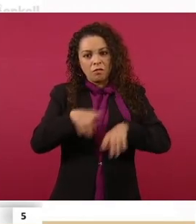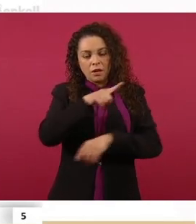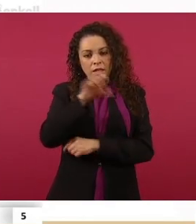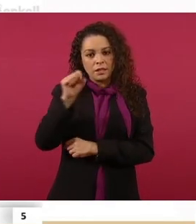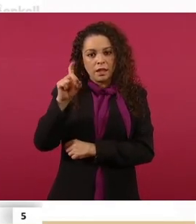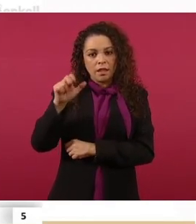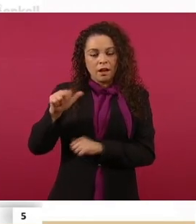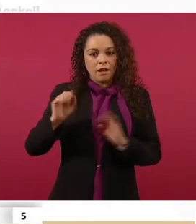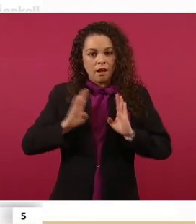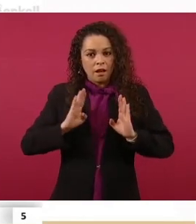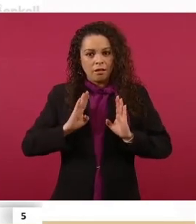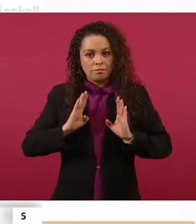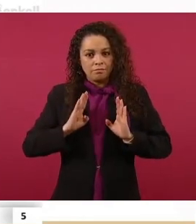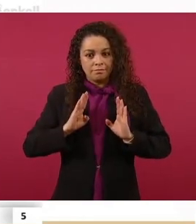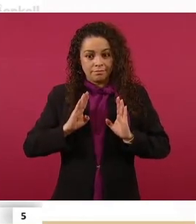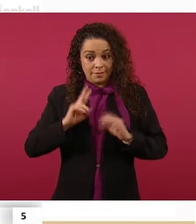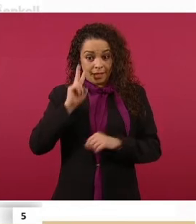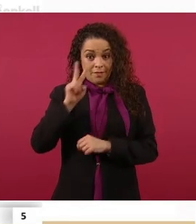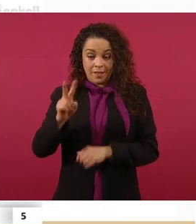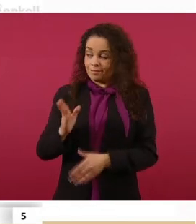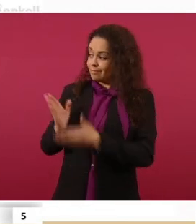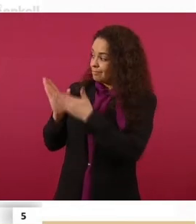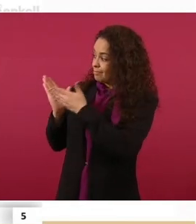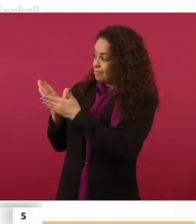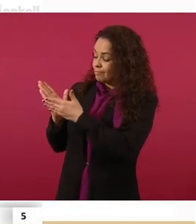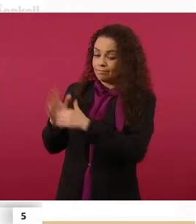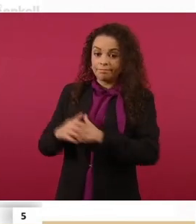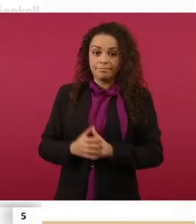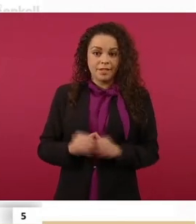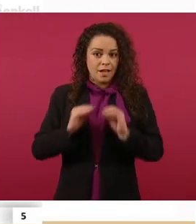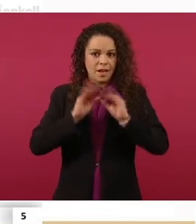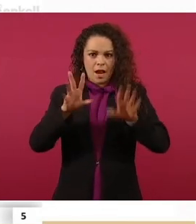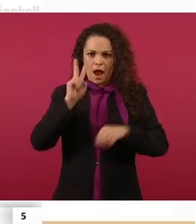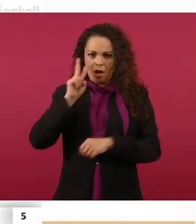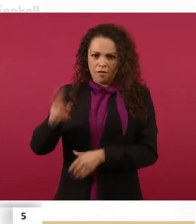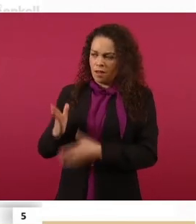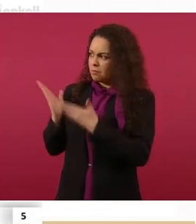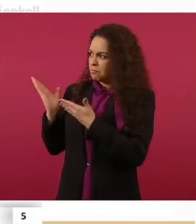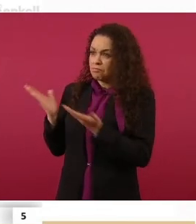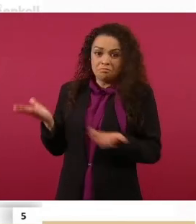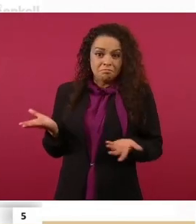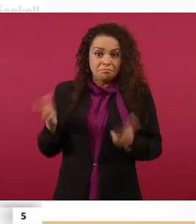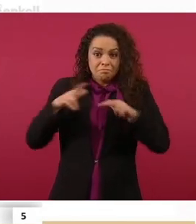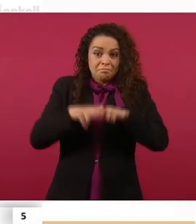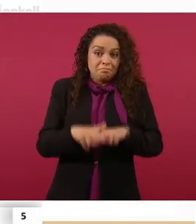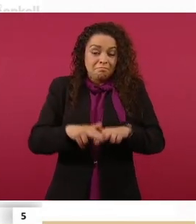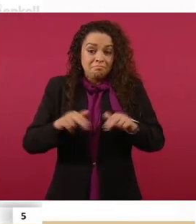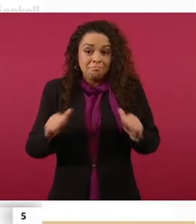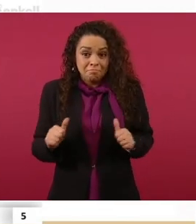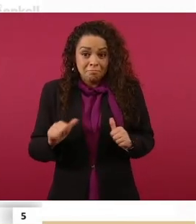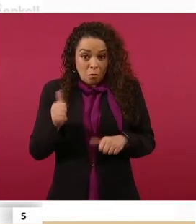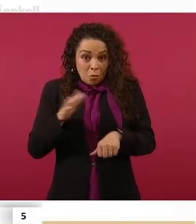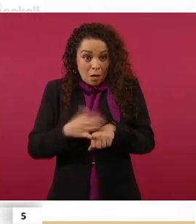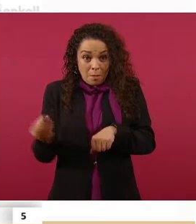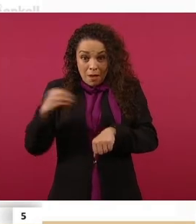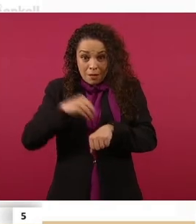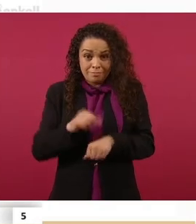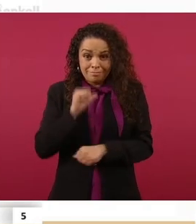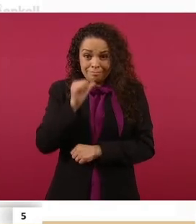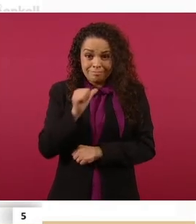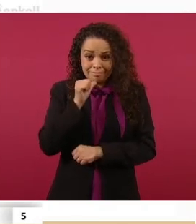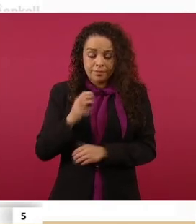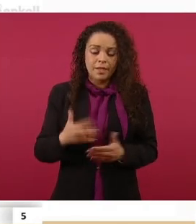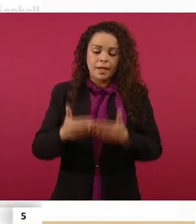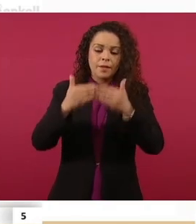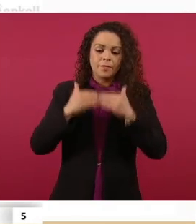Aquí vemos la gráfica de ENCOR, muy representativa, no trae nada. Y bueno, vamos a ir con un video de